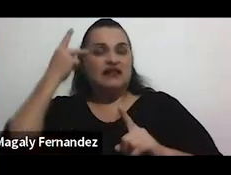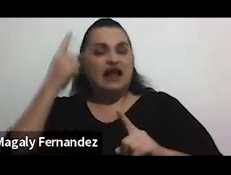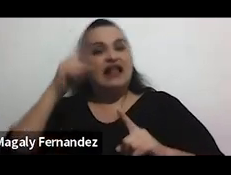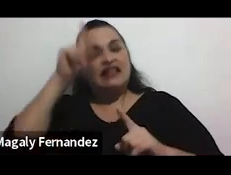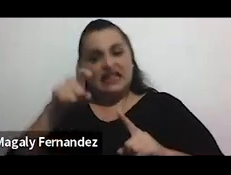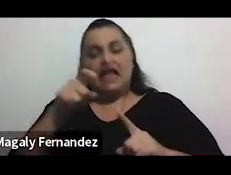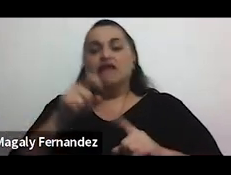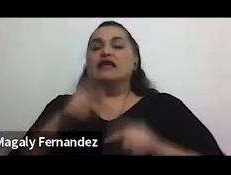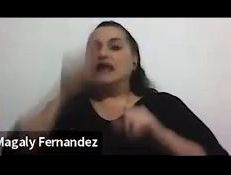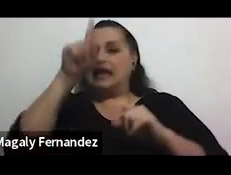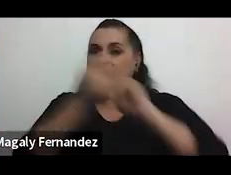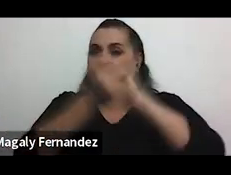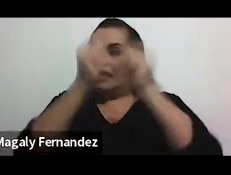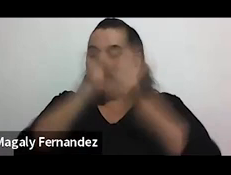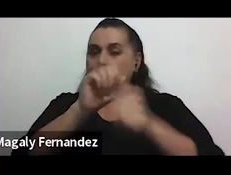exactamente